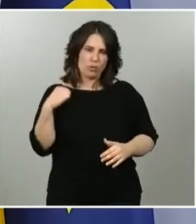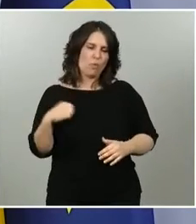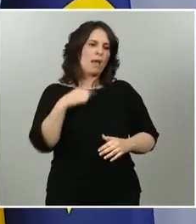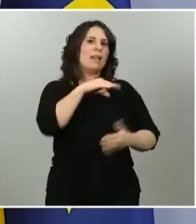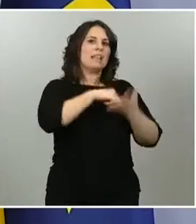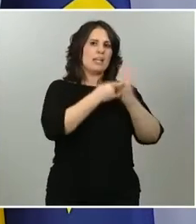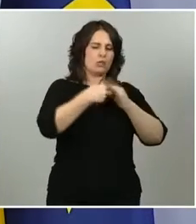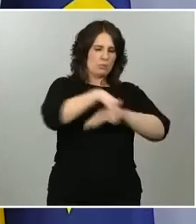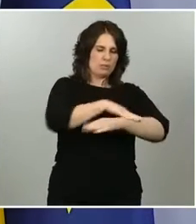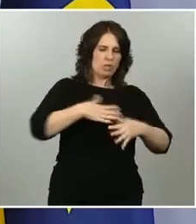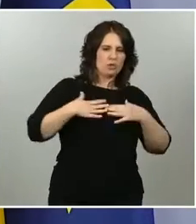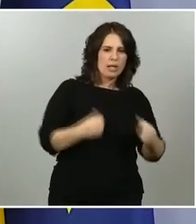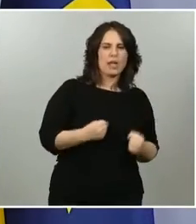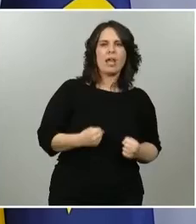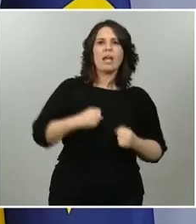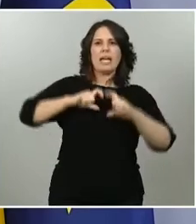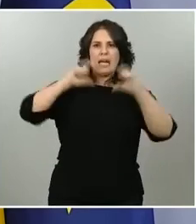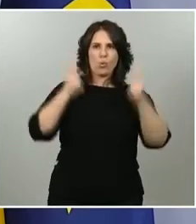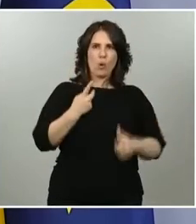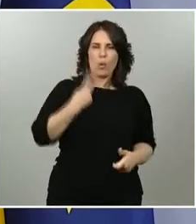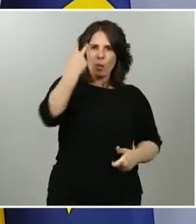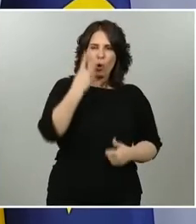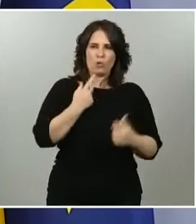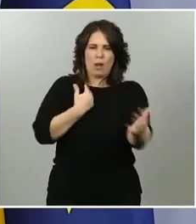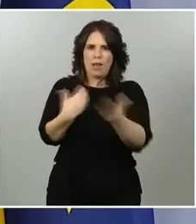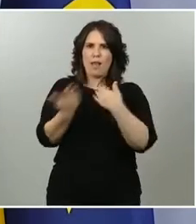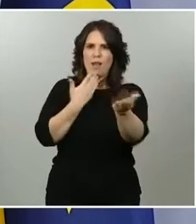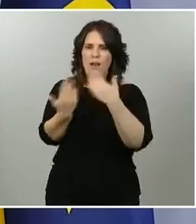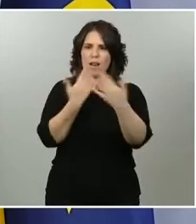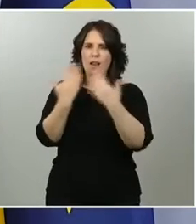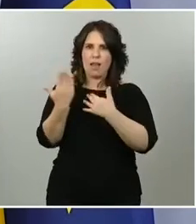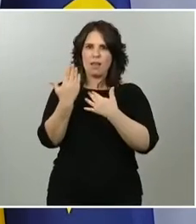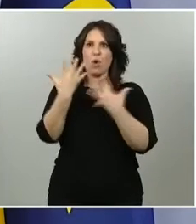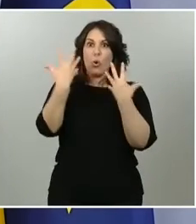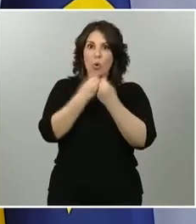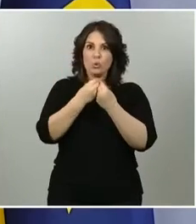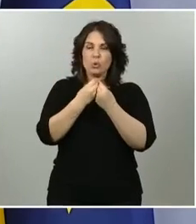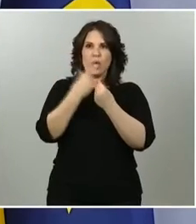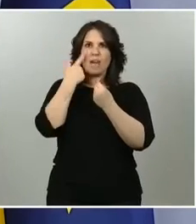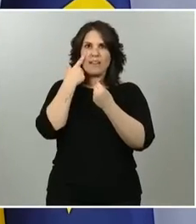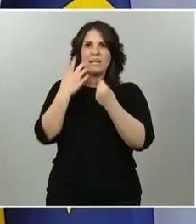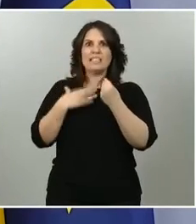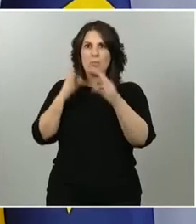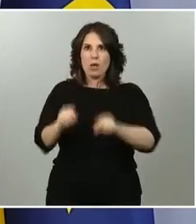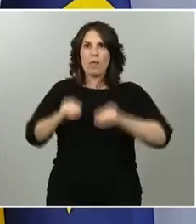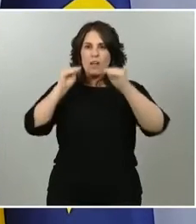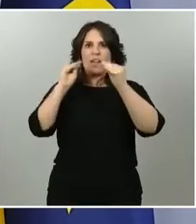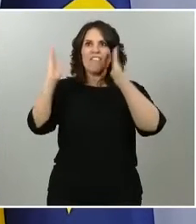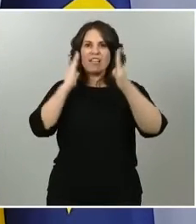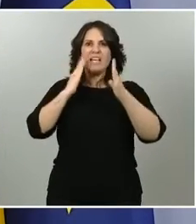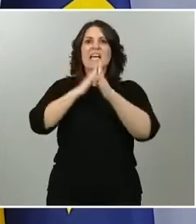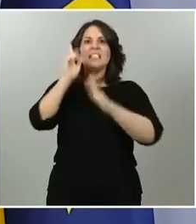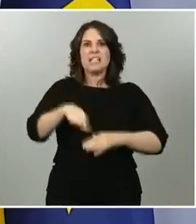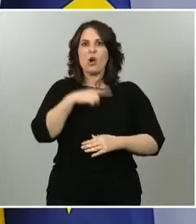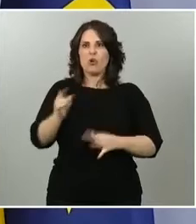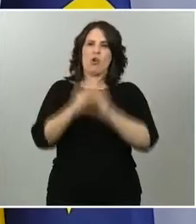después de que celebremos una reunión bilateral para conjuntamente ver si hay posibilidades de progresar de fase o no. Vamos a